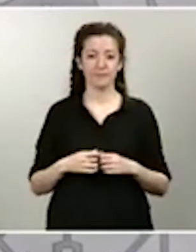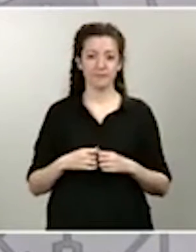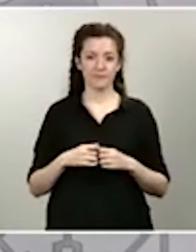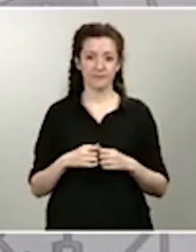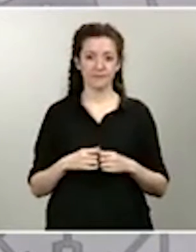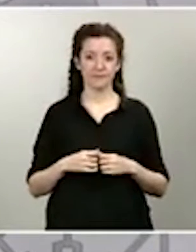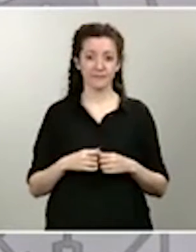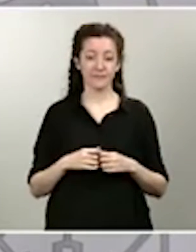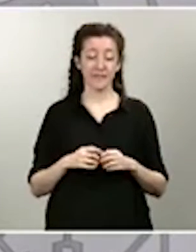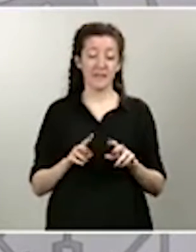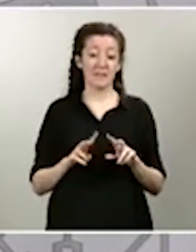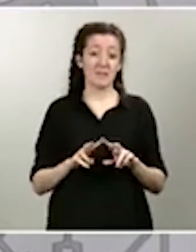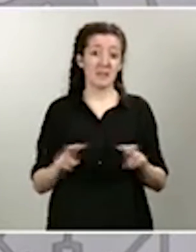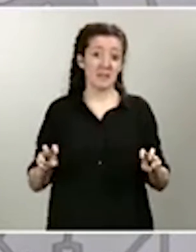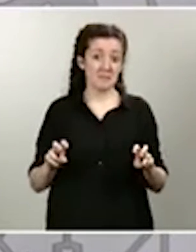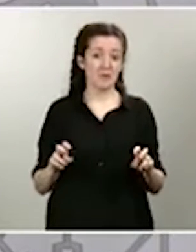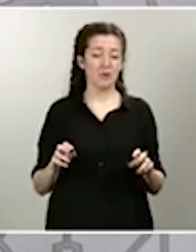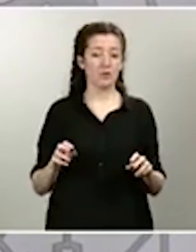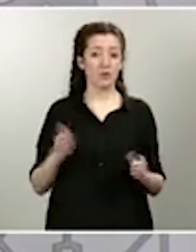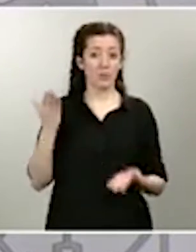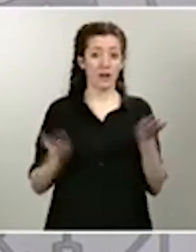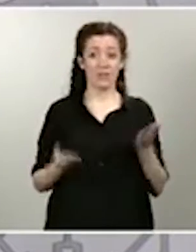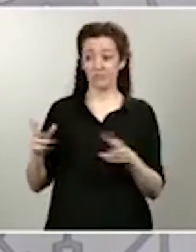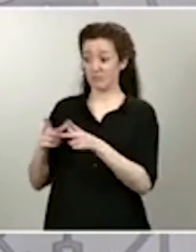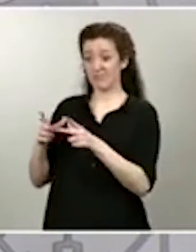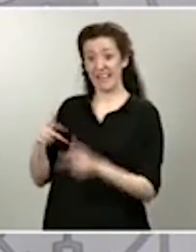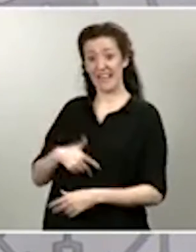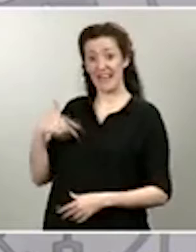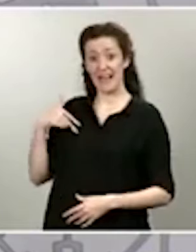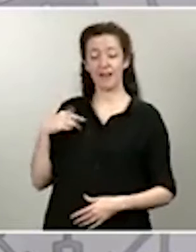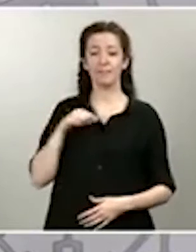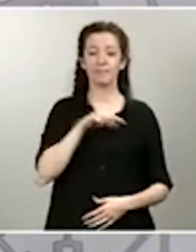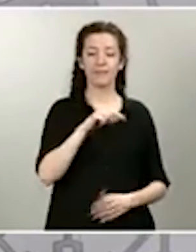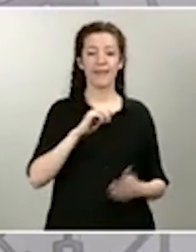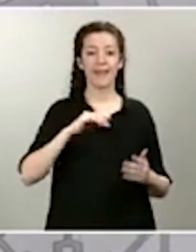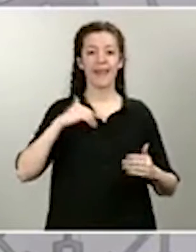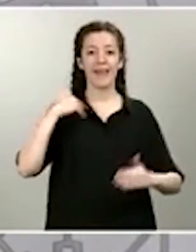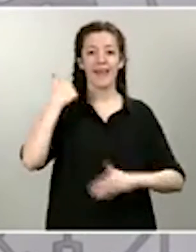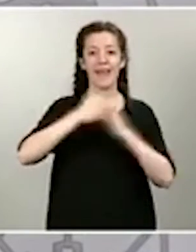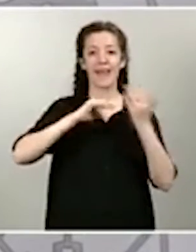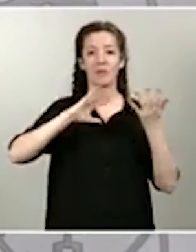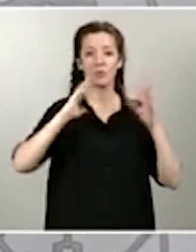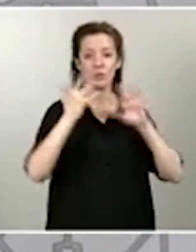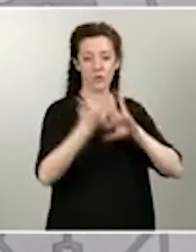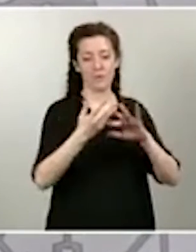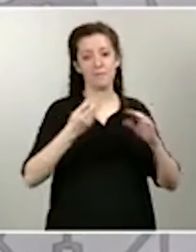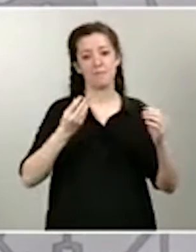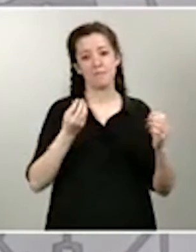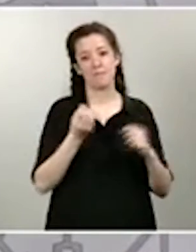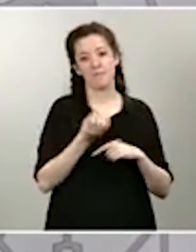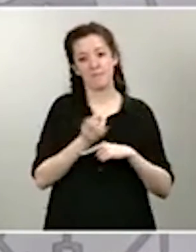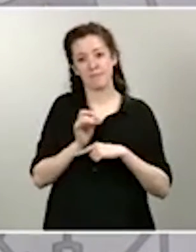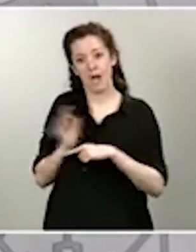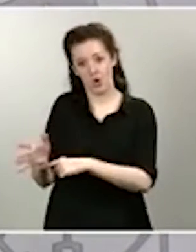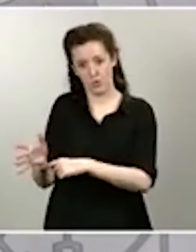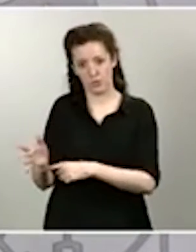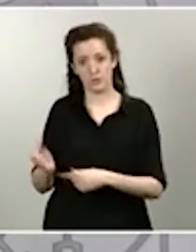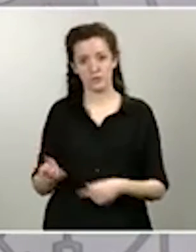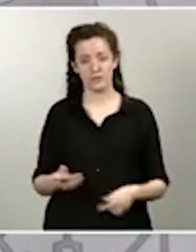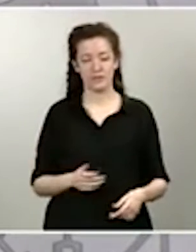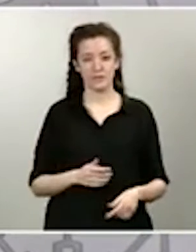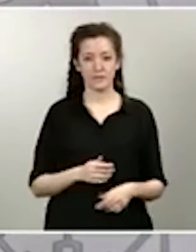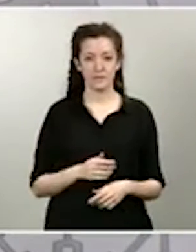que la de la población general, los factores que les acabamos de comentar. También normalmente los profesionales sanitarios que están trabajando